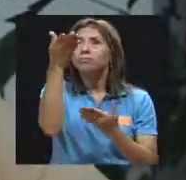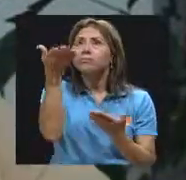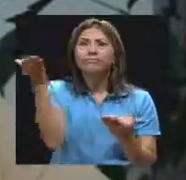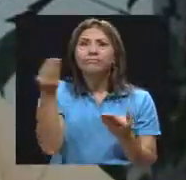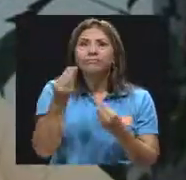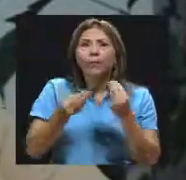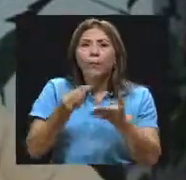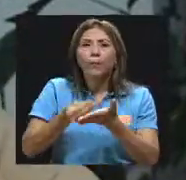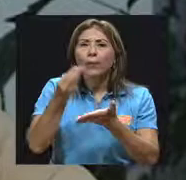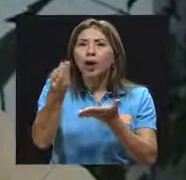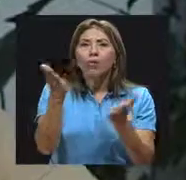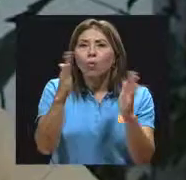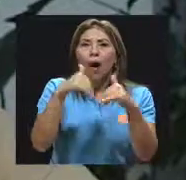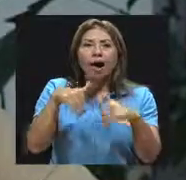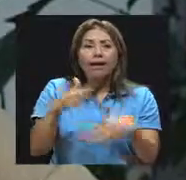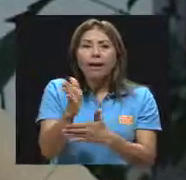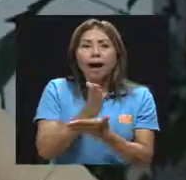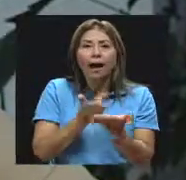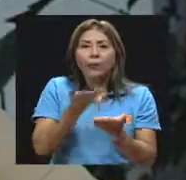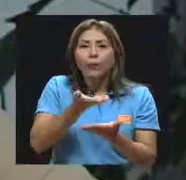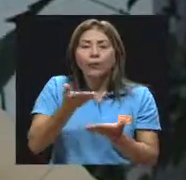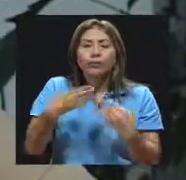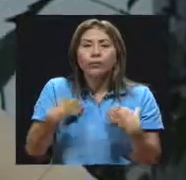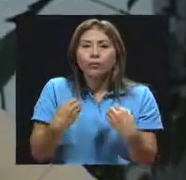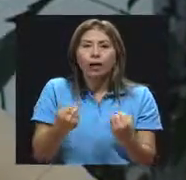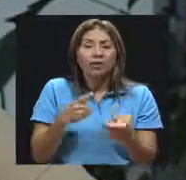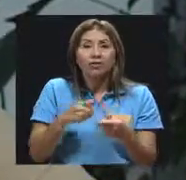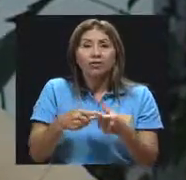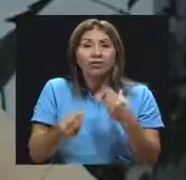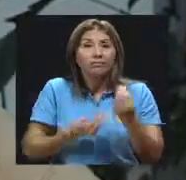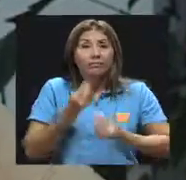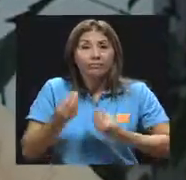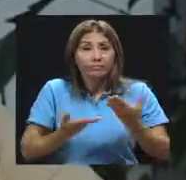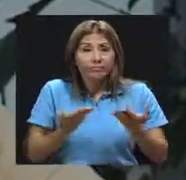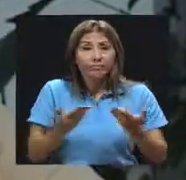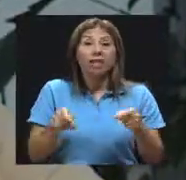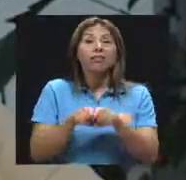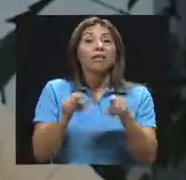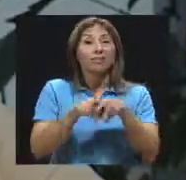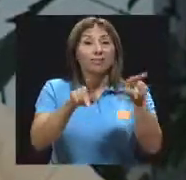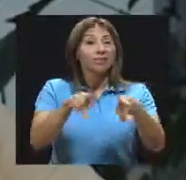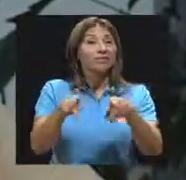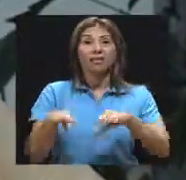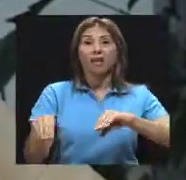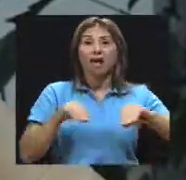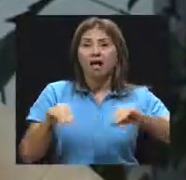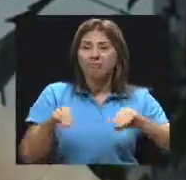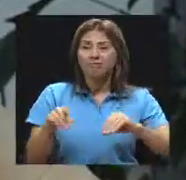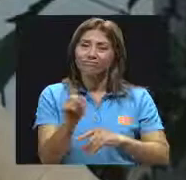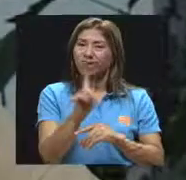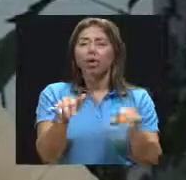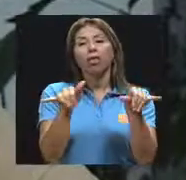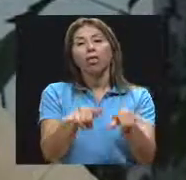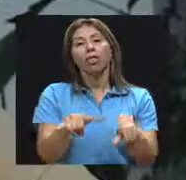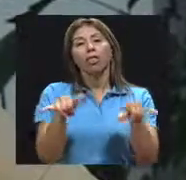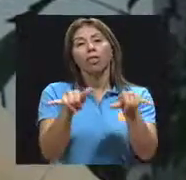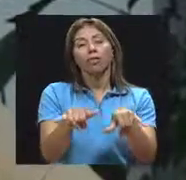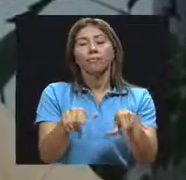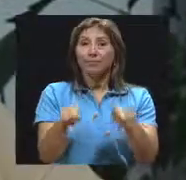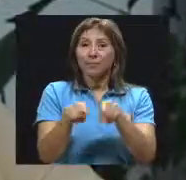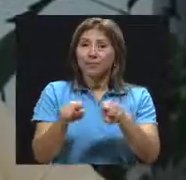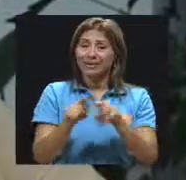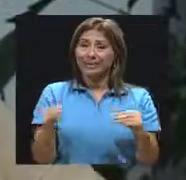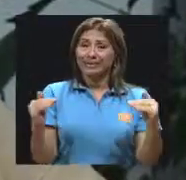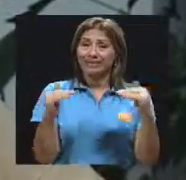al alcance de la mano. Tenemos una población cada vez más sedentaria, tenemos una población con niveles de estrés sumamente altos,